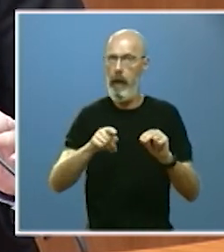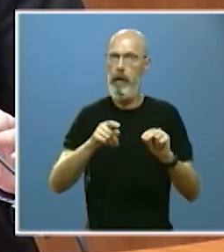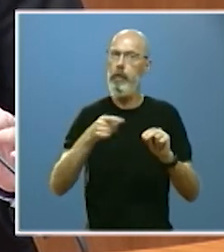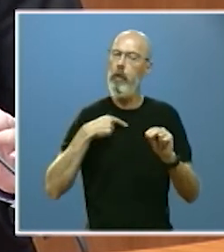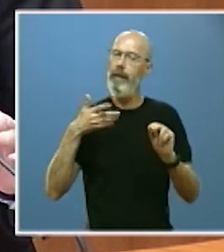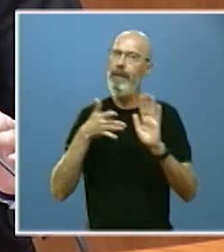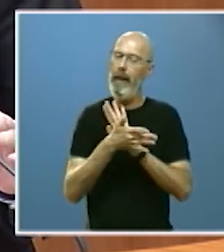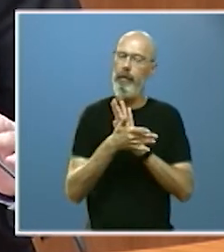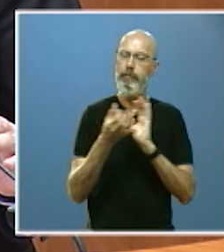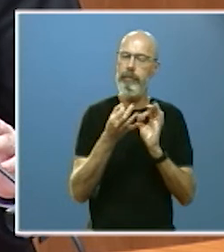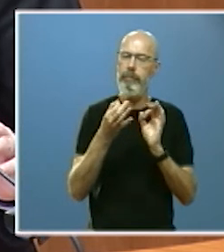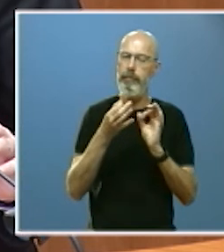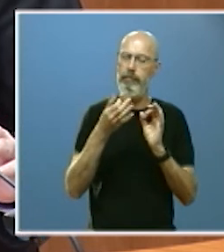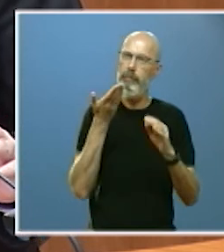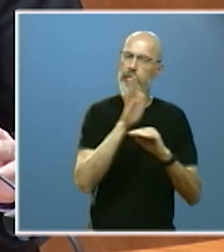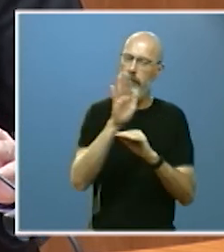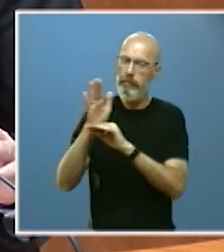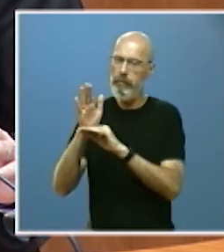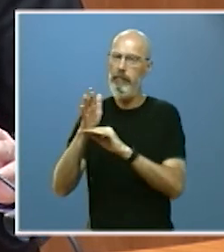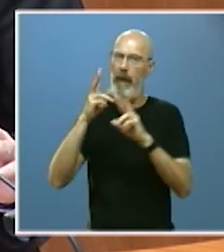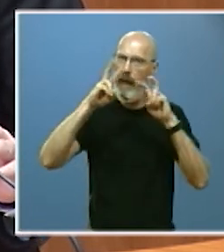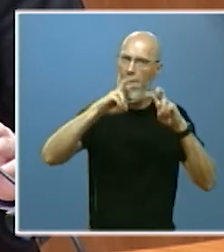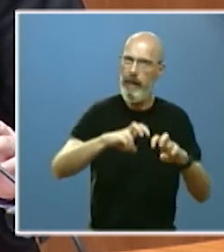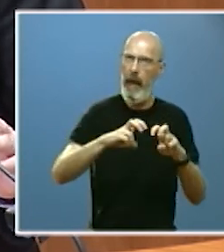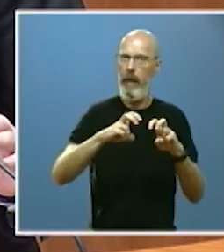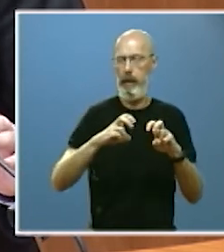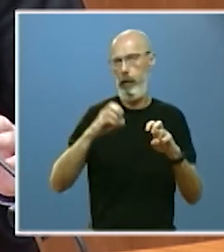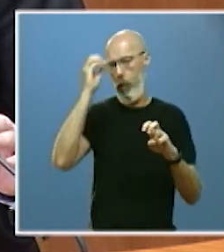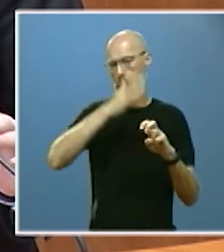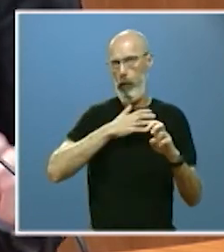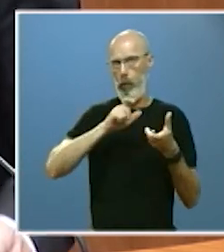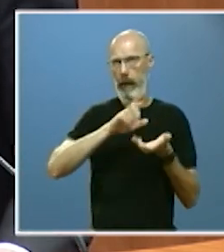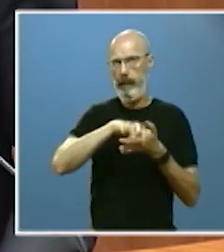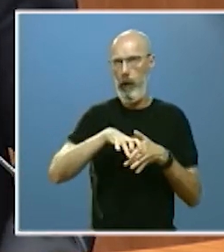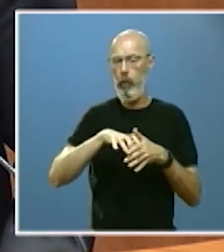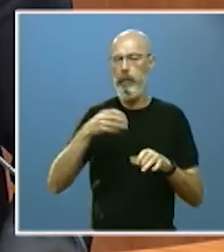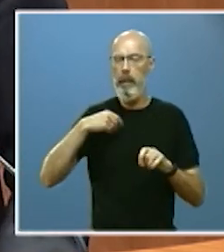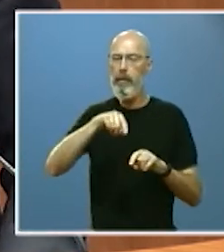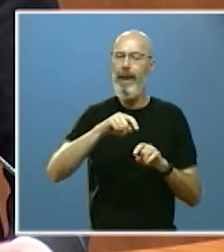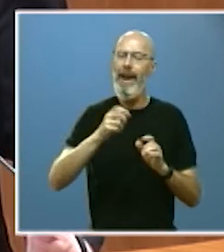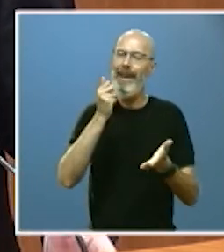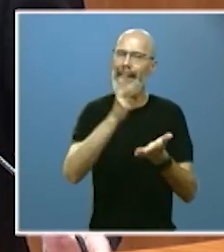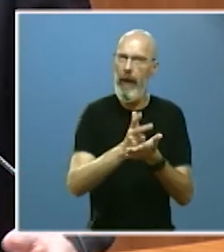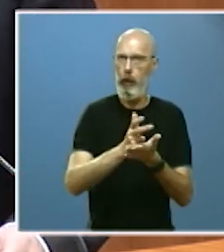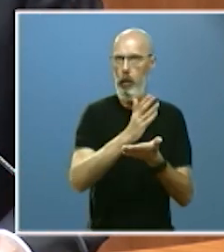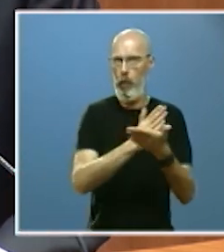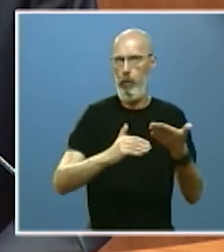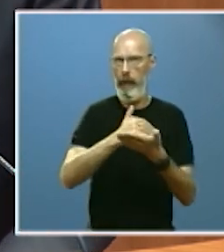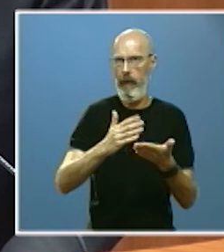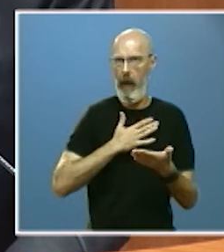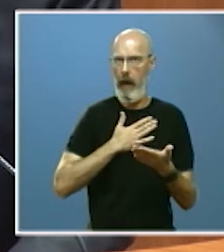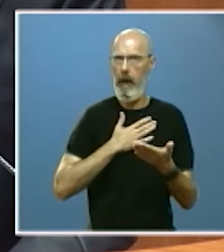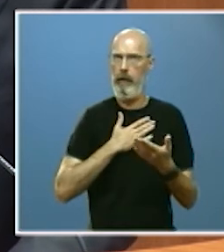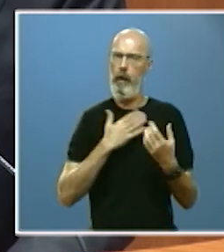analizar desde la perspectiva de la junta los principales problemas y retos de nuestra comunidad sus grandes fortalezas y